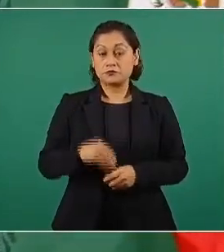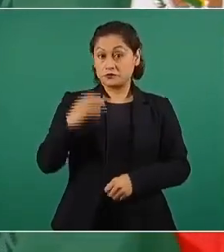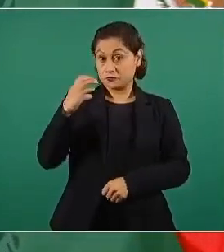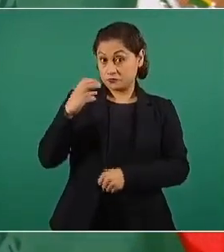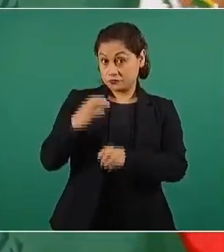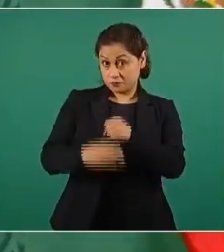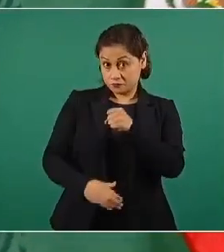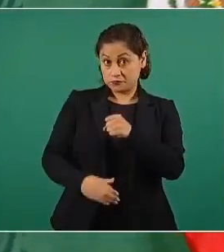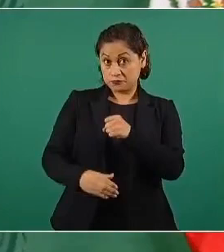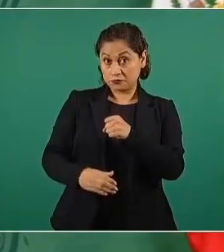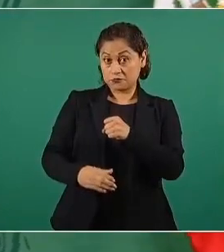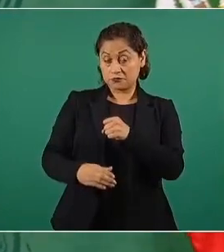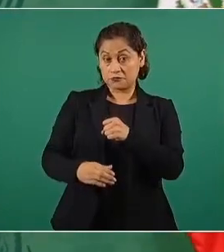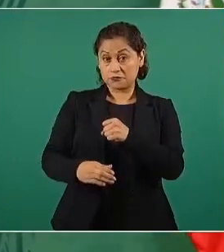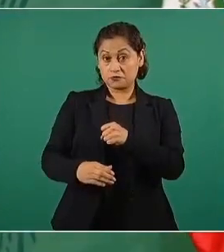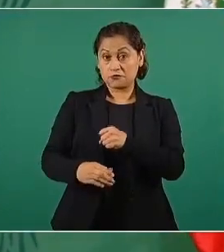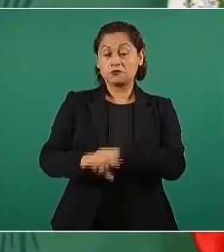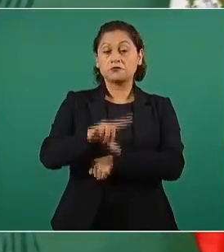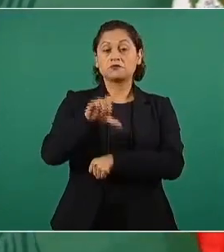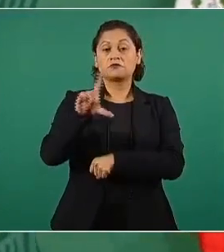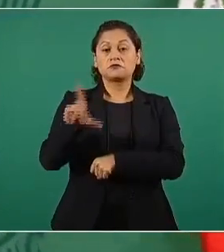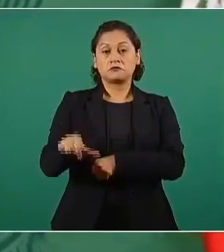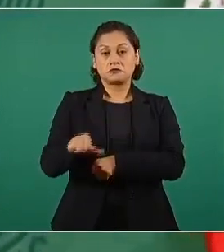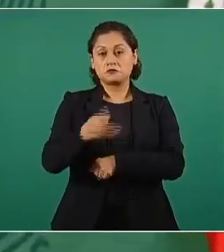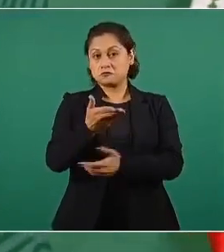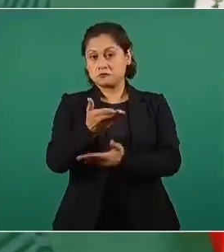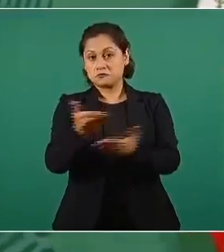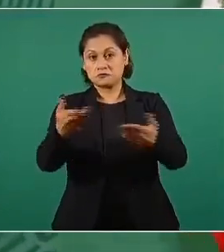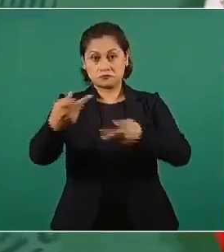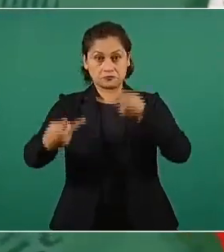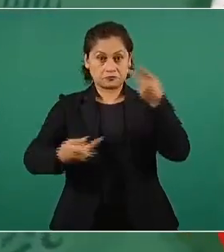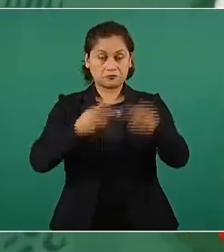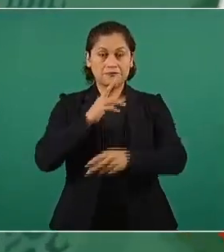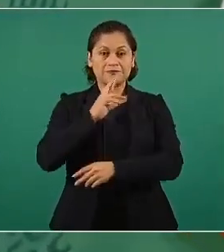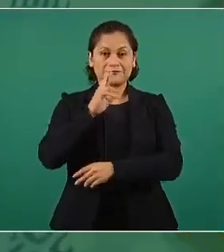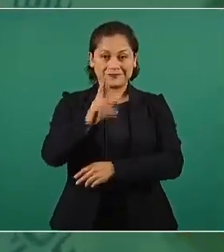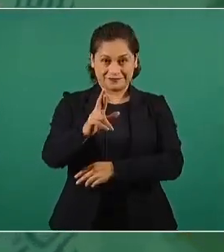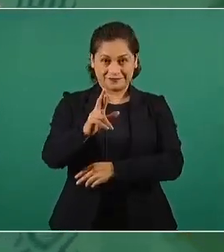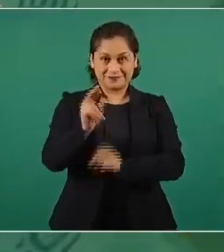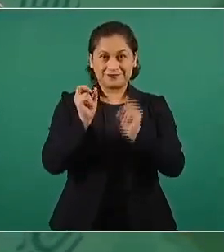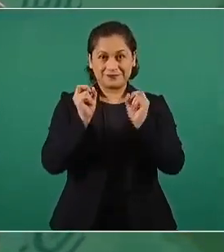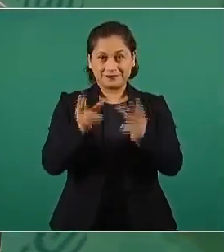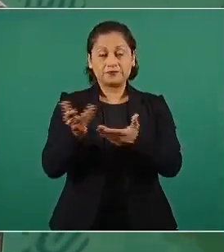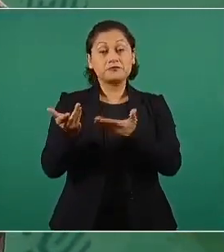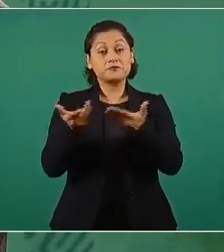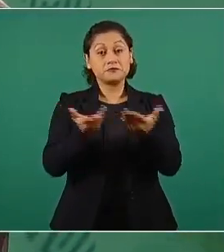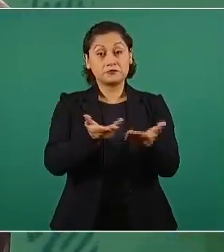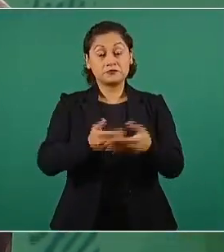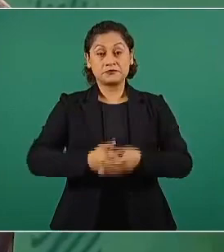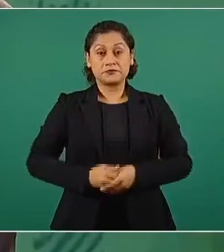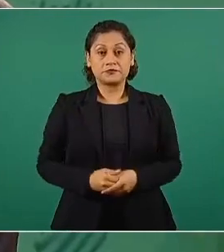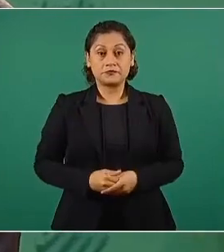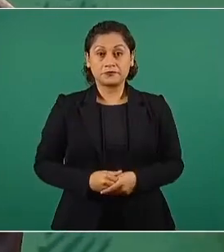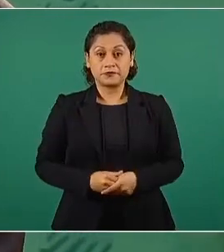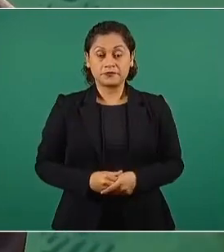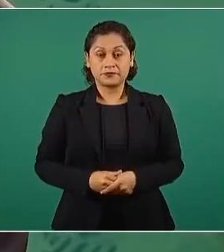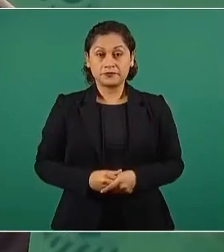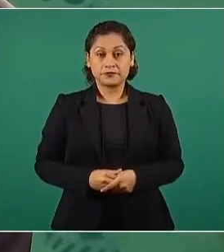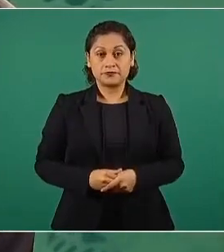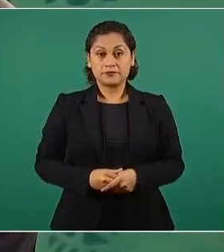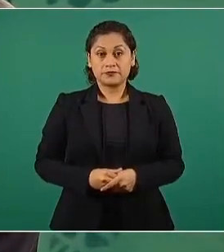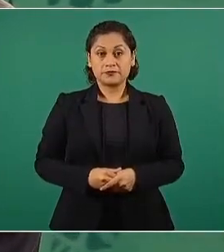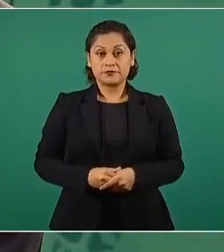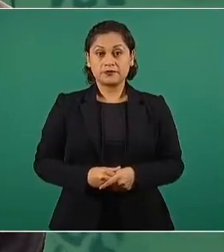sesión, repito, de preguntas y de respuestas. Vamos entonces a que